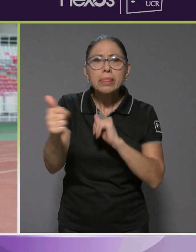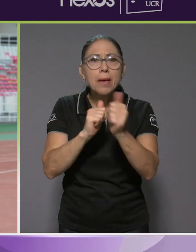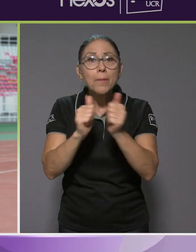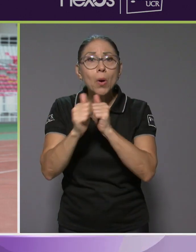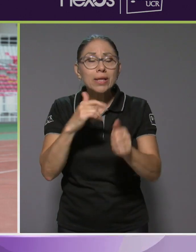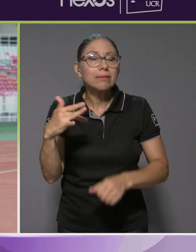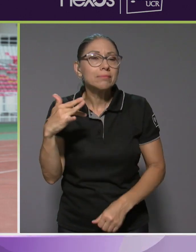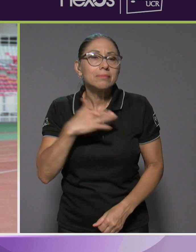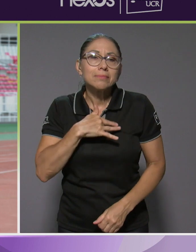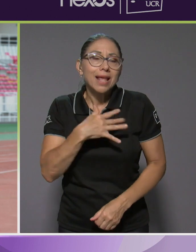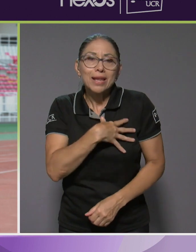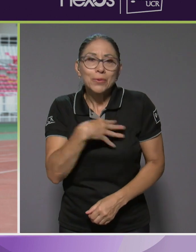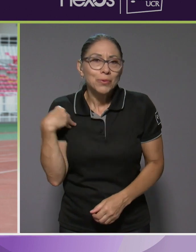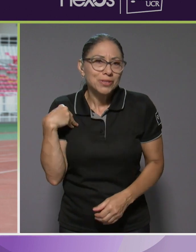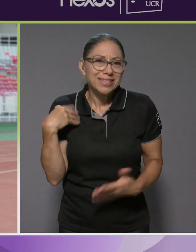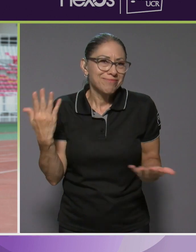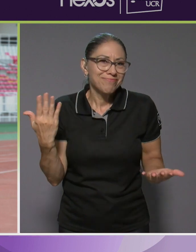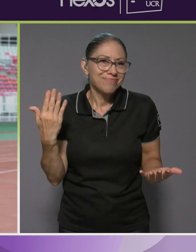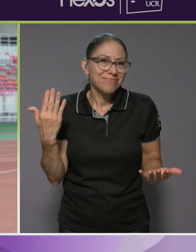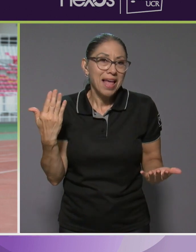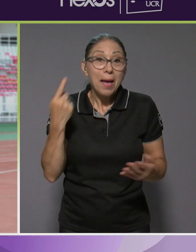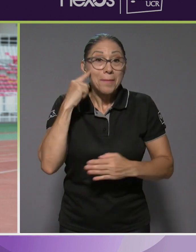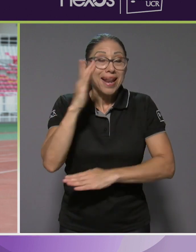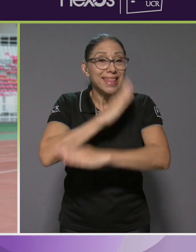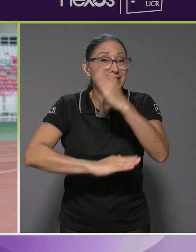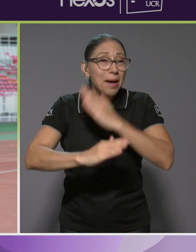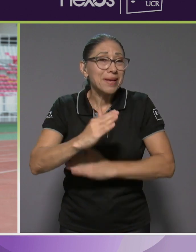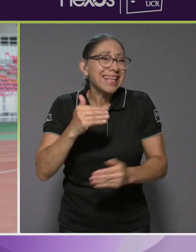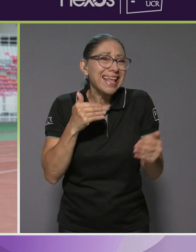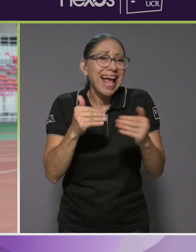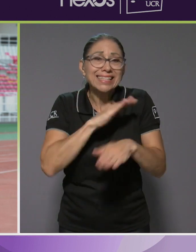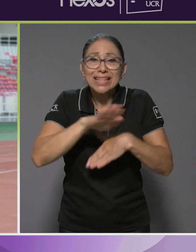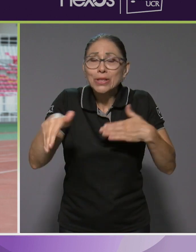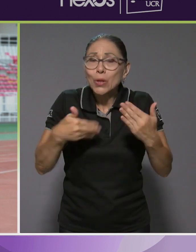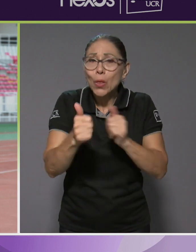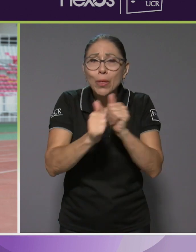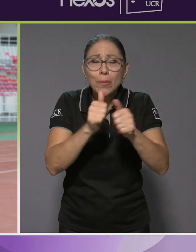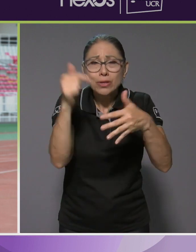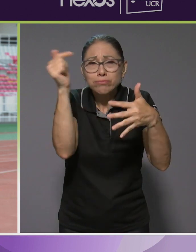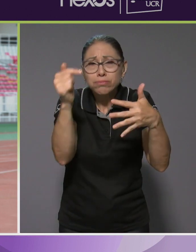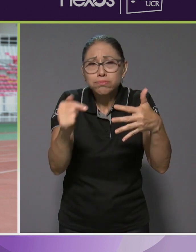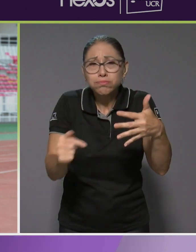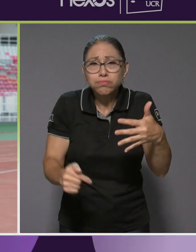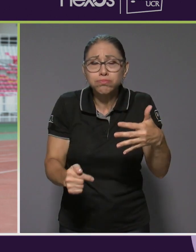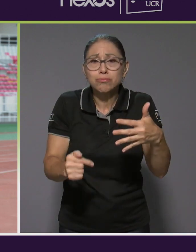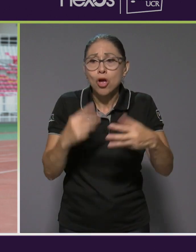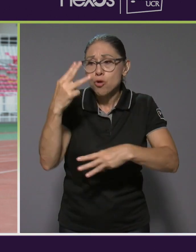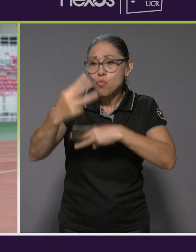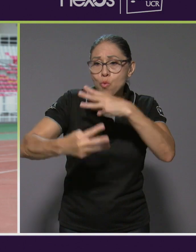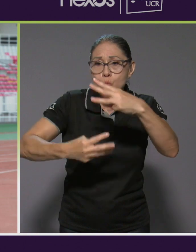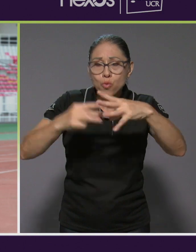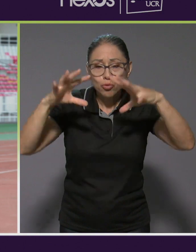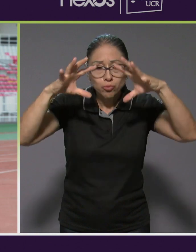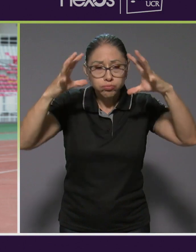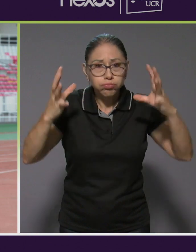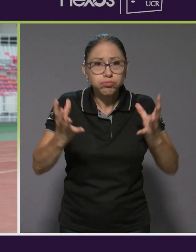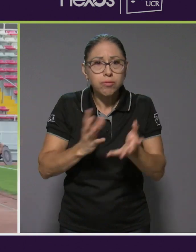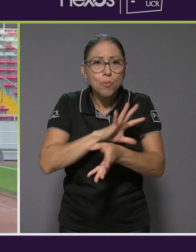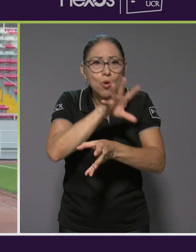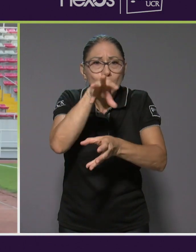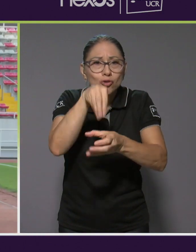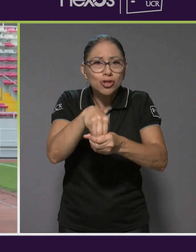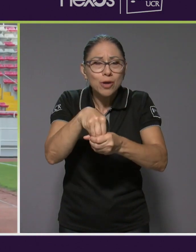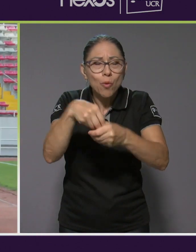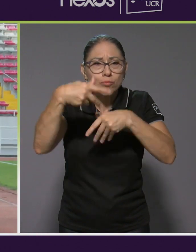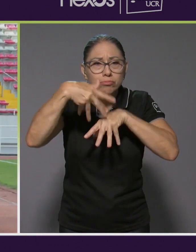Hay casi todo deporte para discapacidad. Estamos en un planeta muy inclusivo, en donde todo se practica aquí.